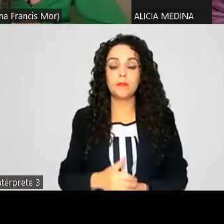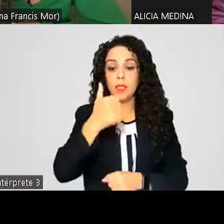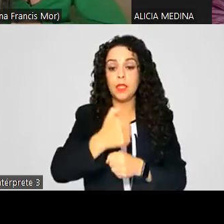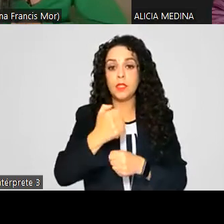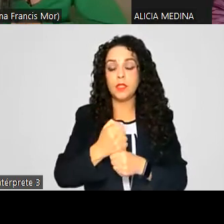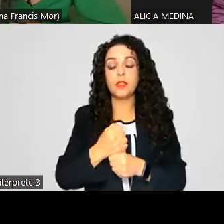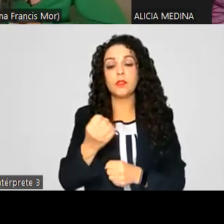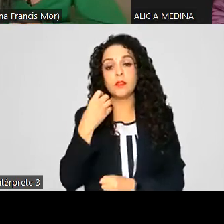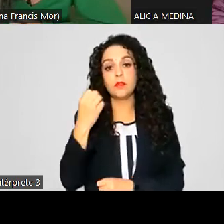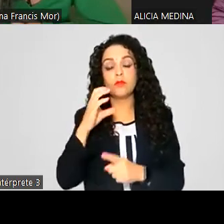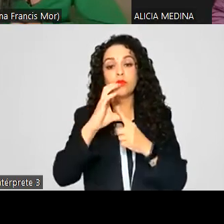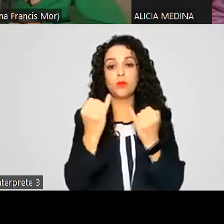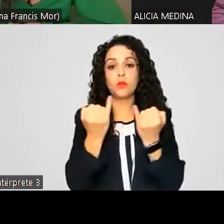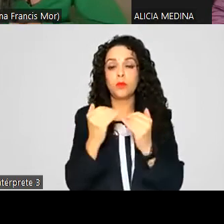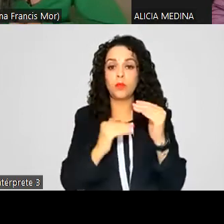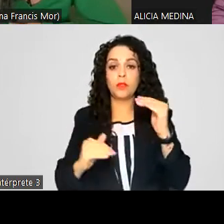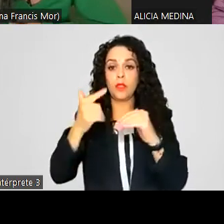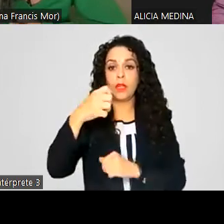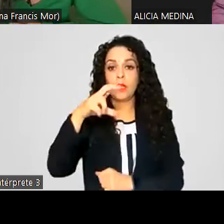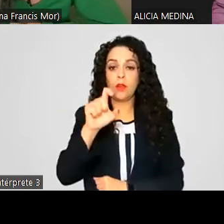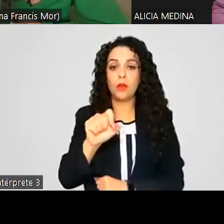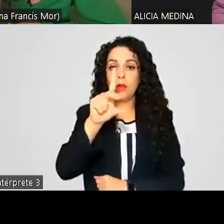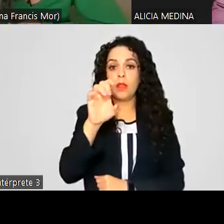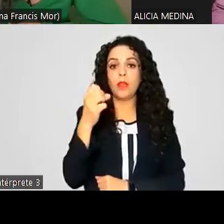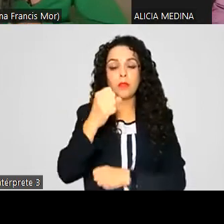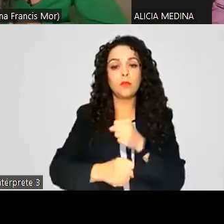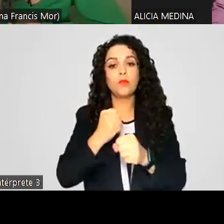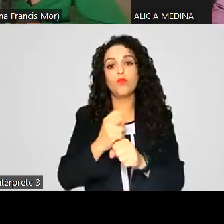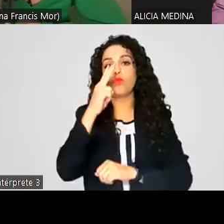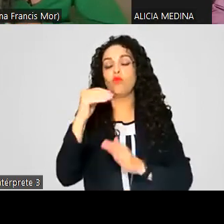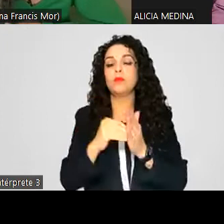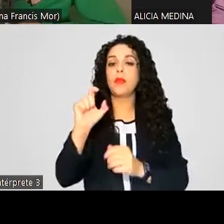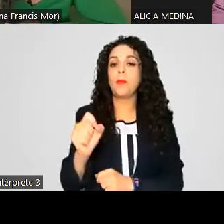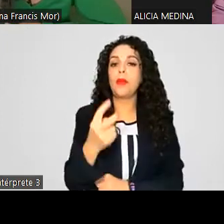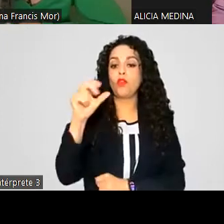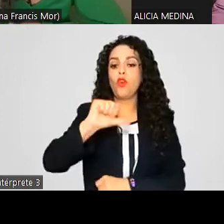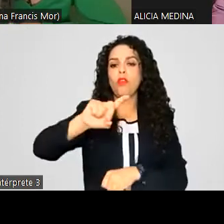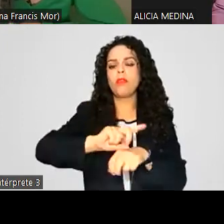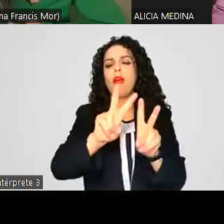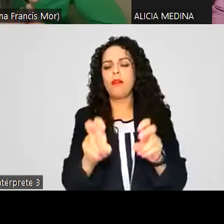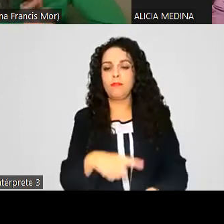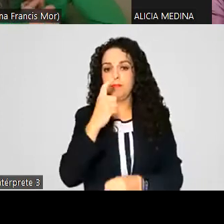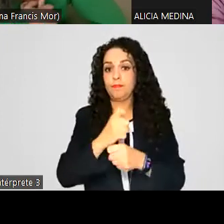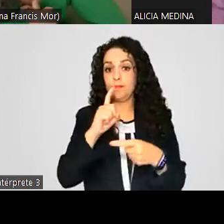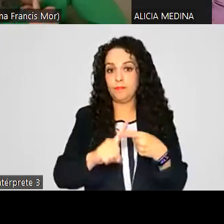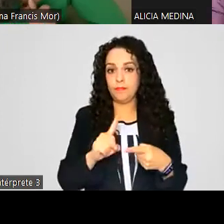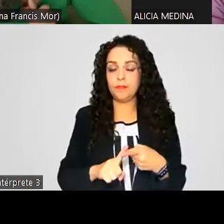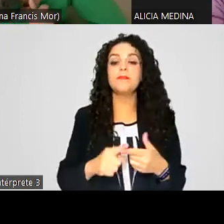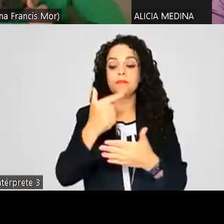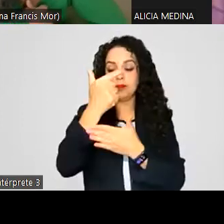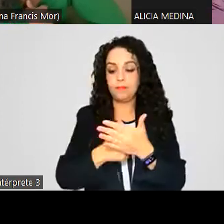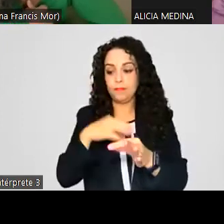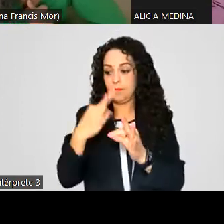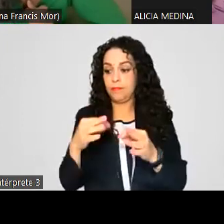Comisión de Igualdad de Género, veinte ocho de septiembre de dos mil veintidós, orden del día. Uno, lista de asistencia y declaración del